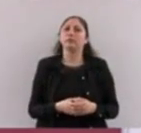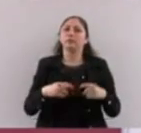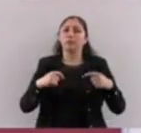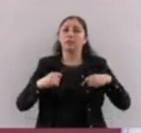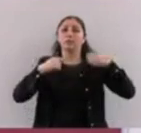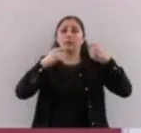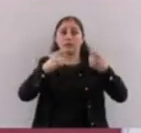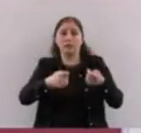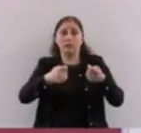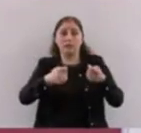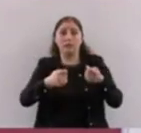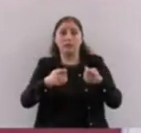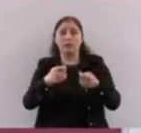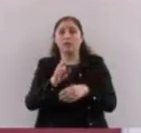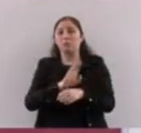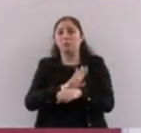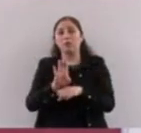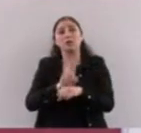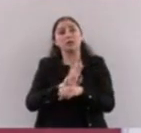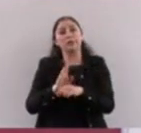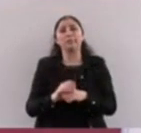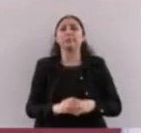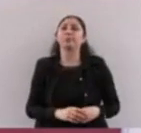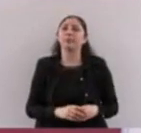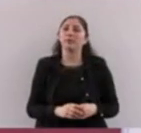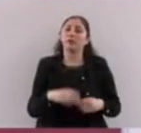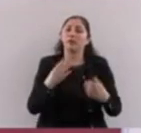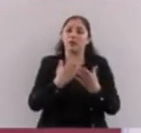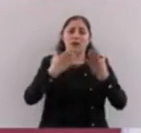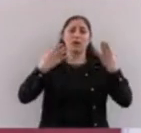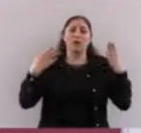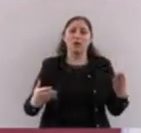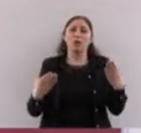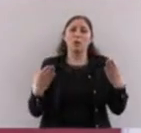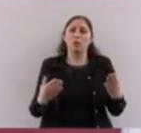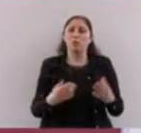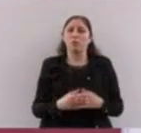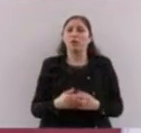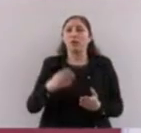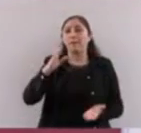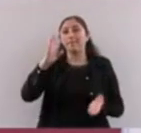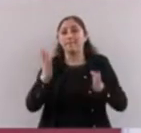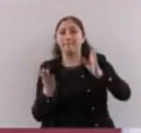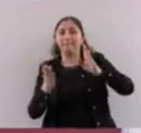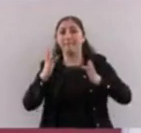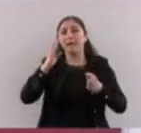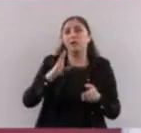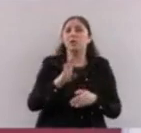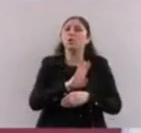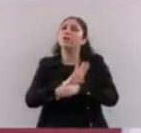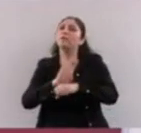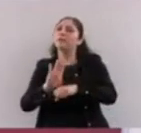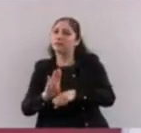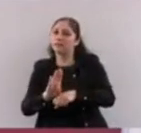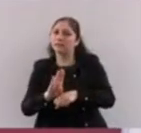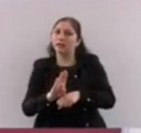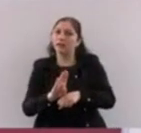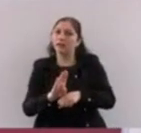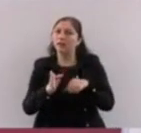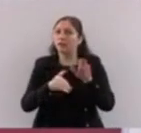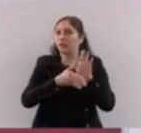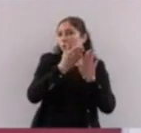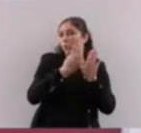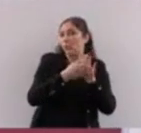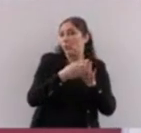Ahora se definió, como ustedes saben, estamos haciendo el Banco del Bienestar, que será la única institución